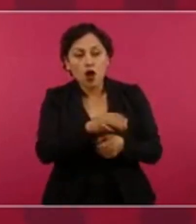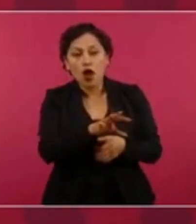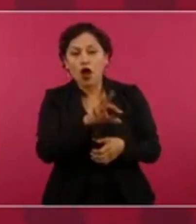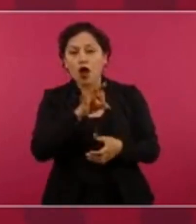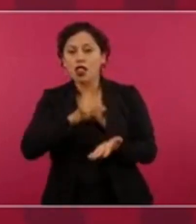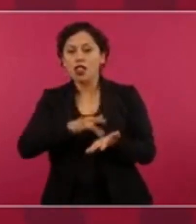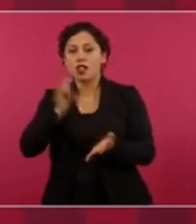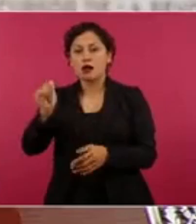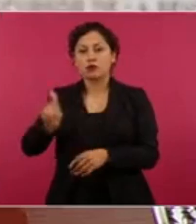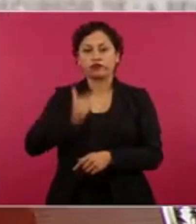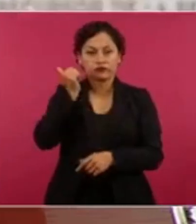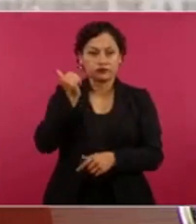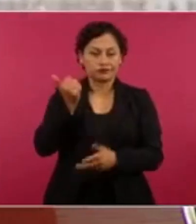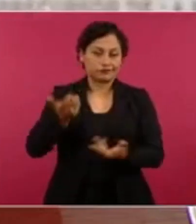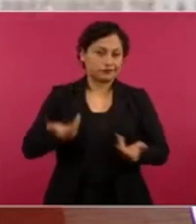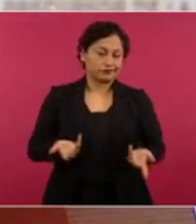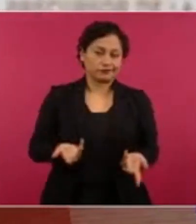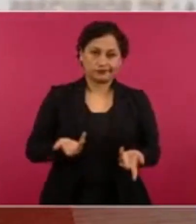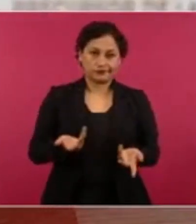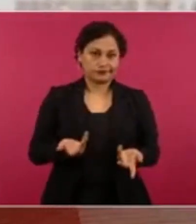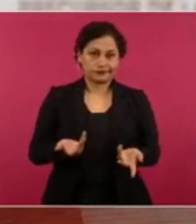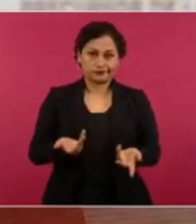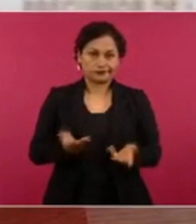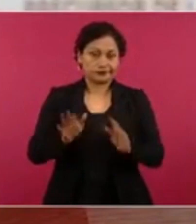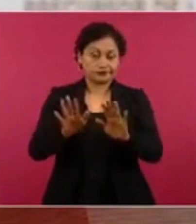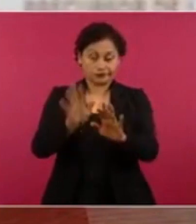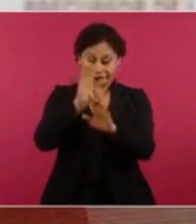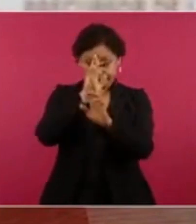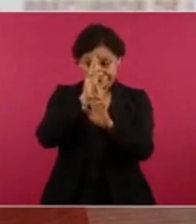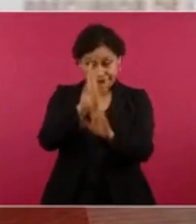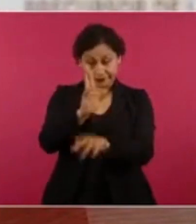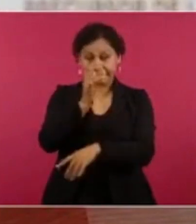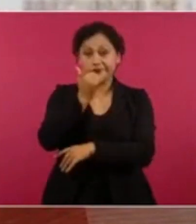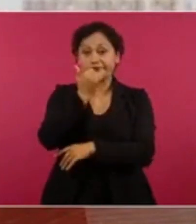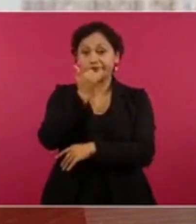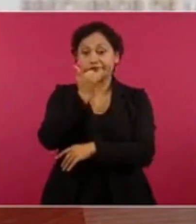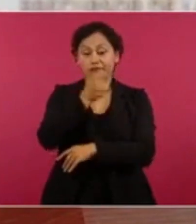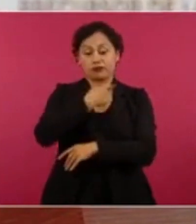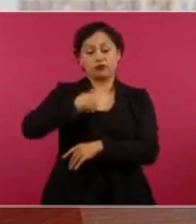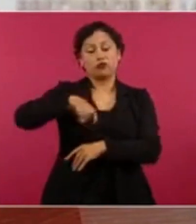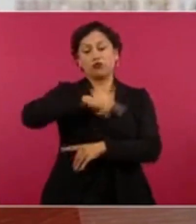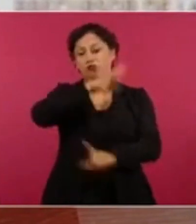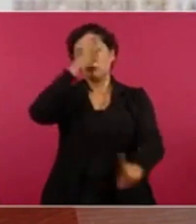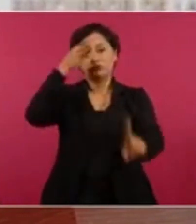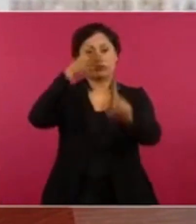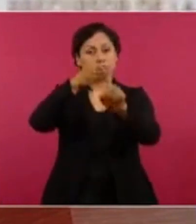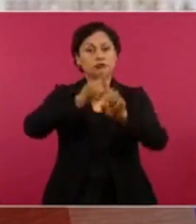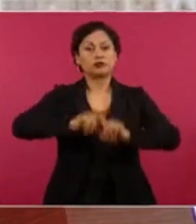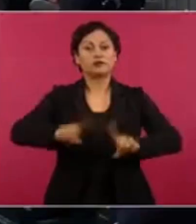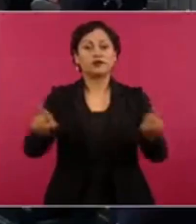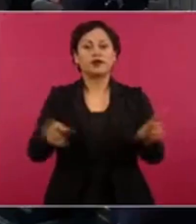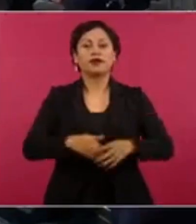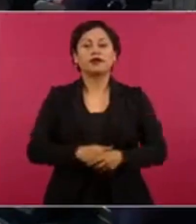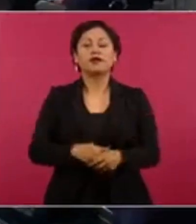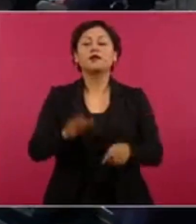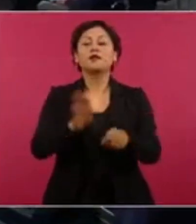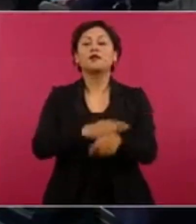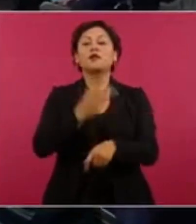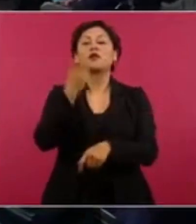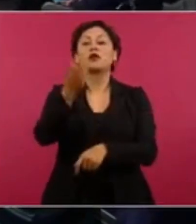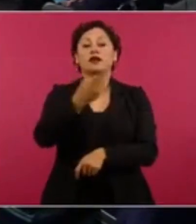otra misión, por eso somos distintos,